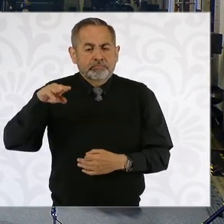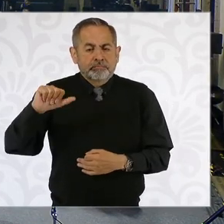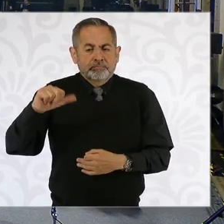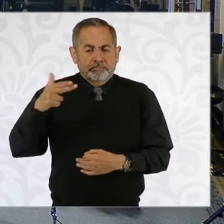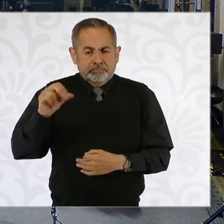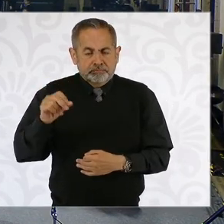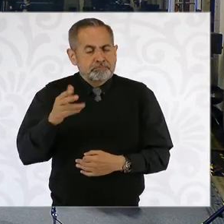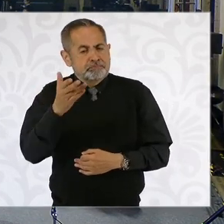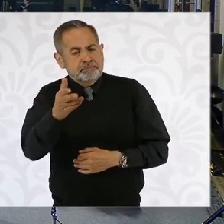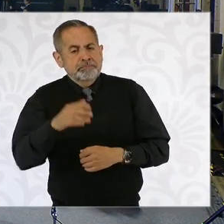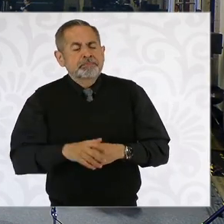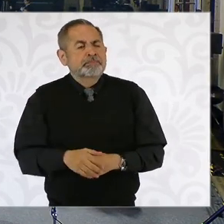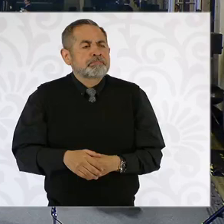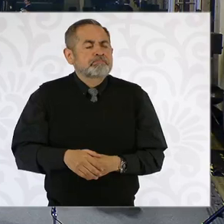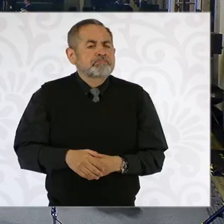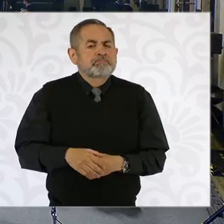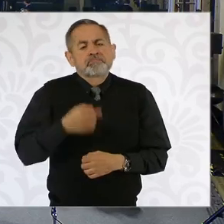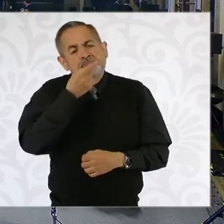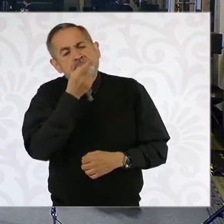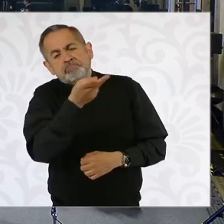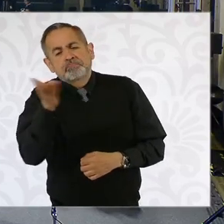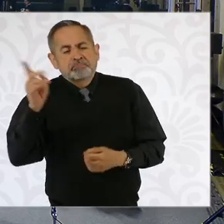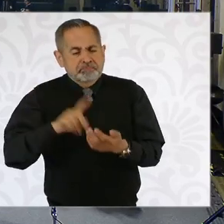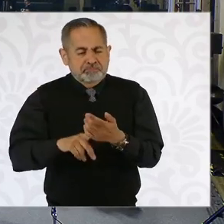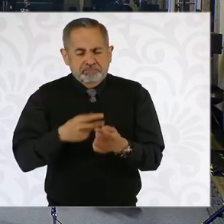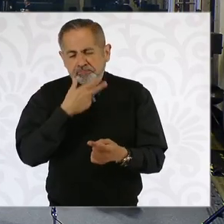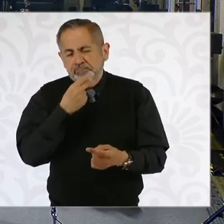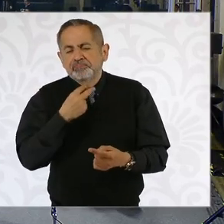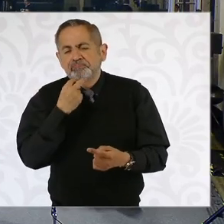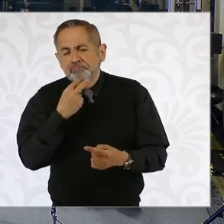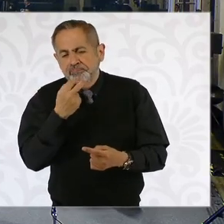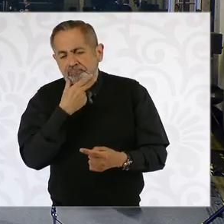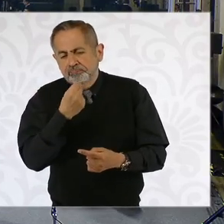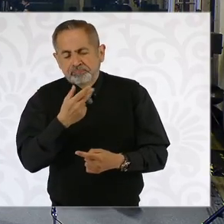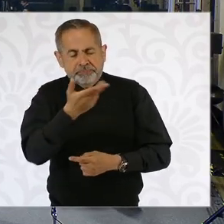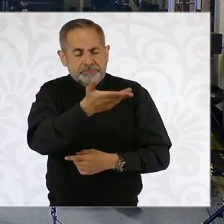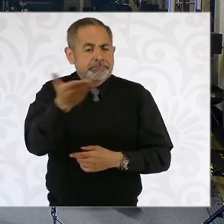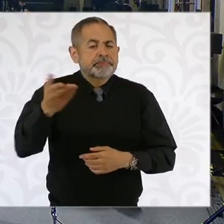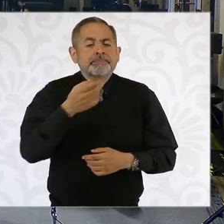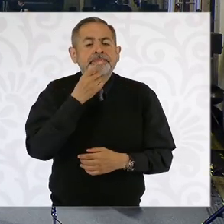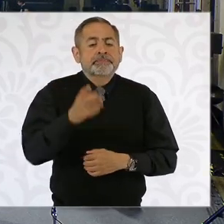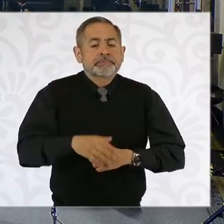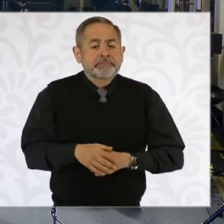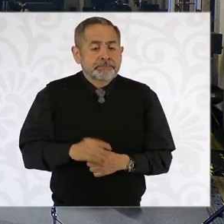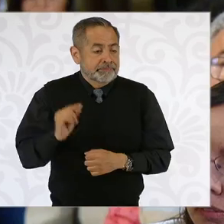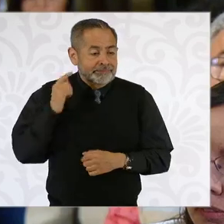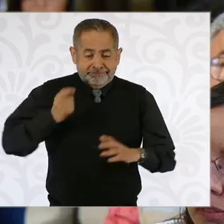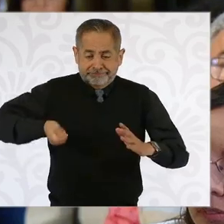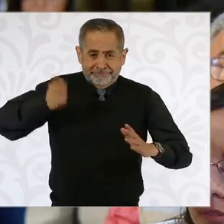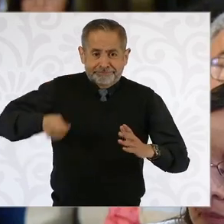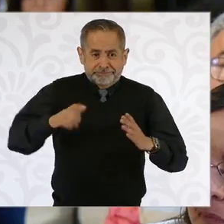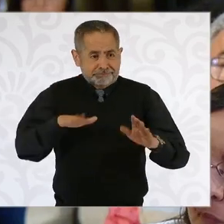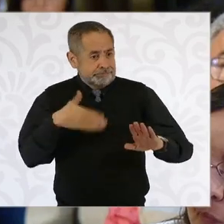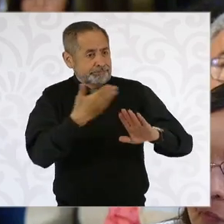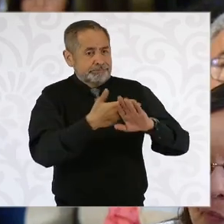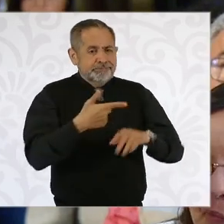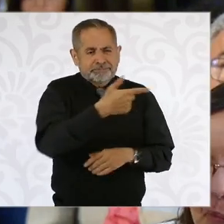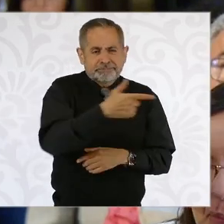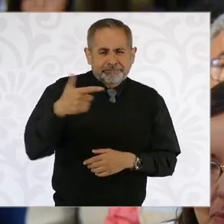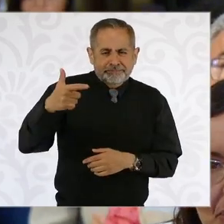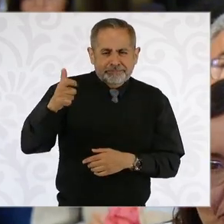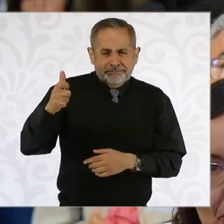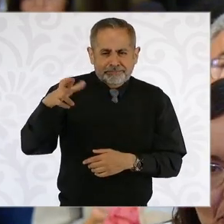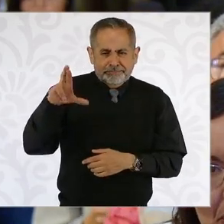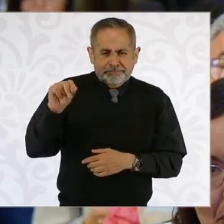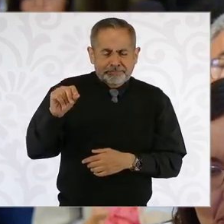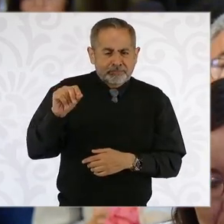Se ha dicho en semanas anteriores a propósito de esta sentencia en contra de Genaro García Luna sobre los